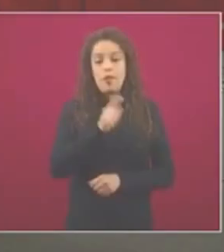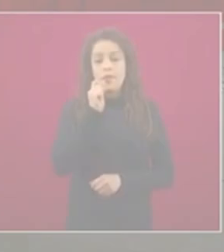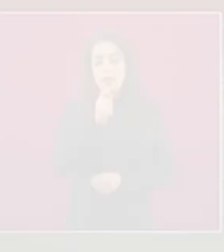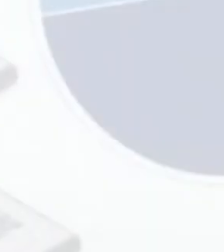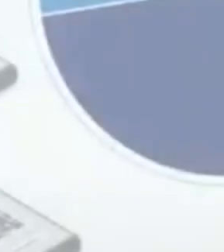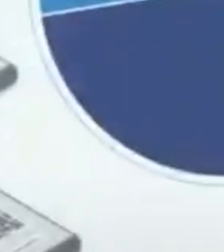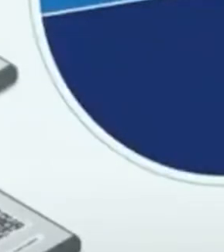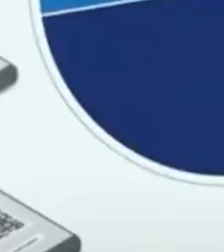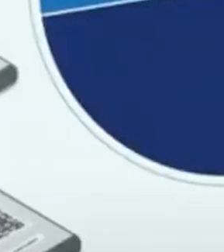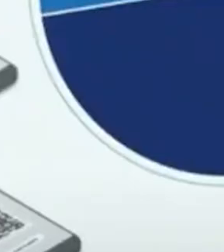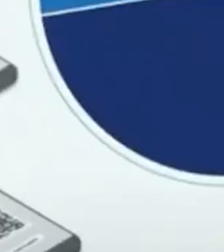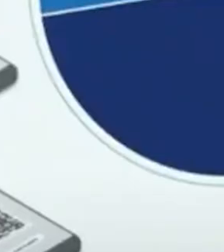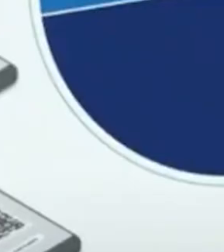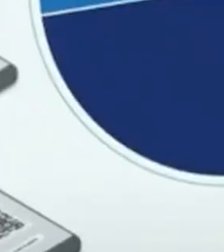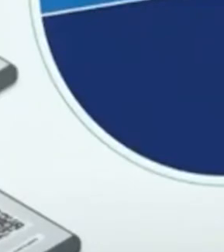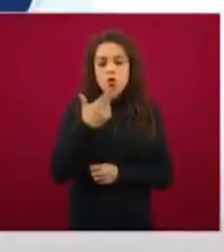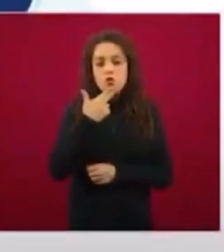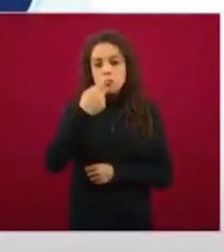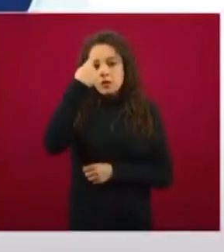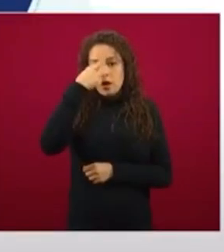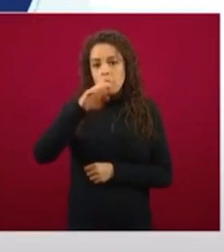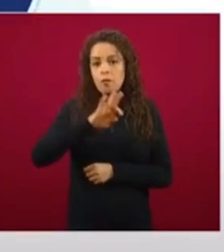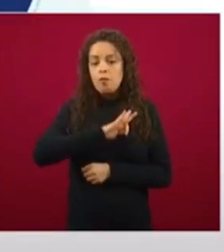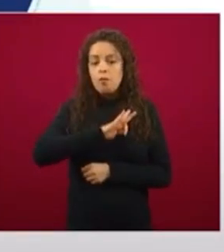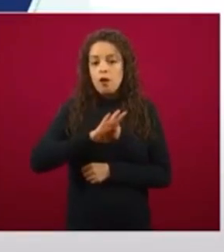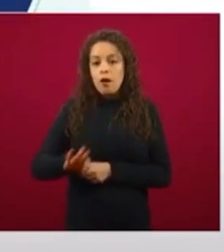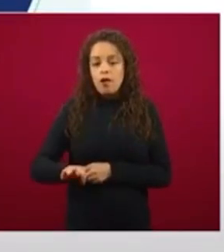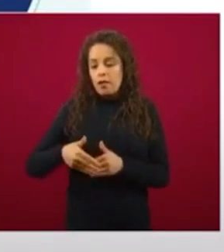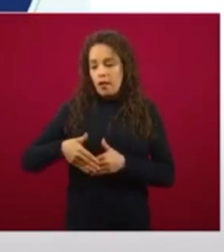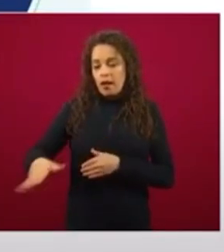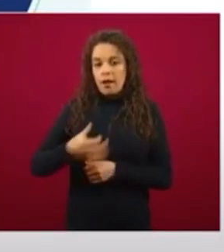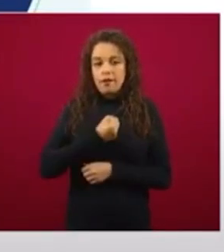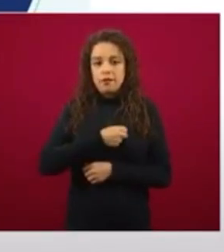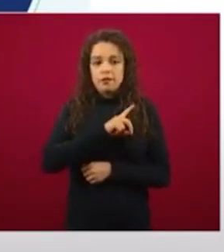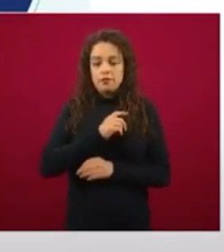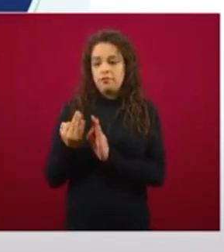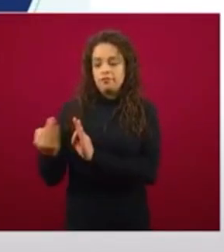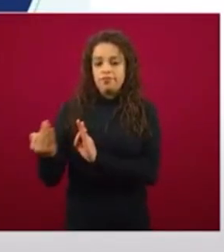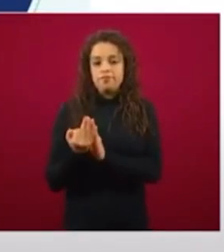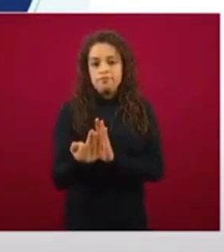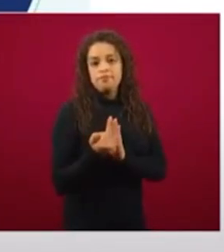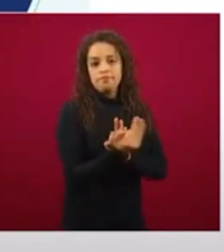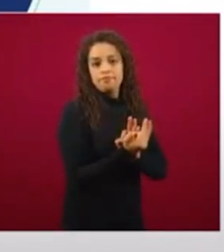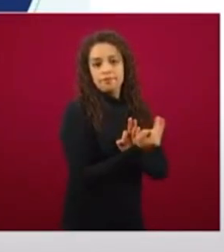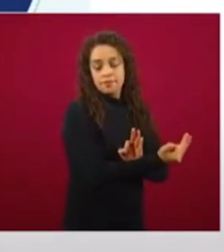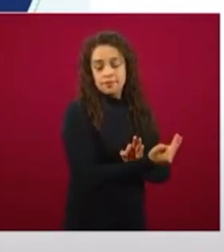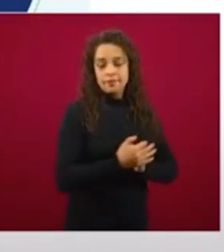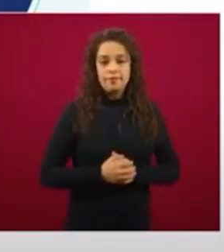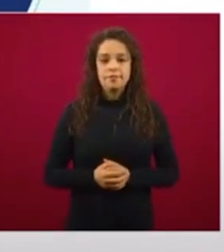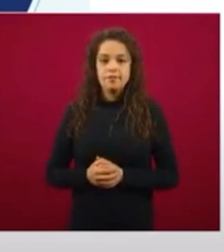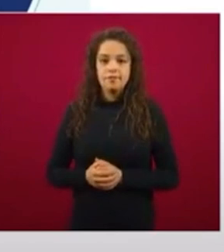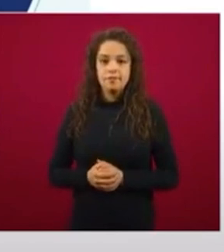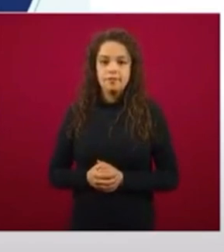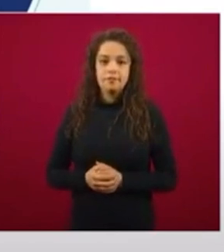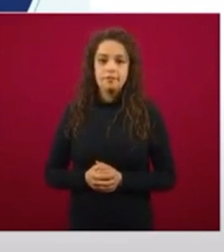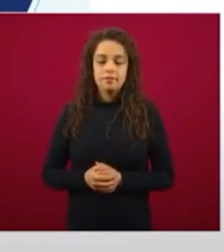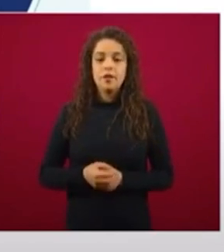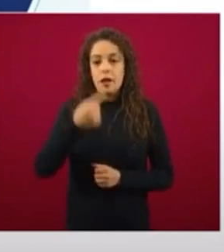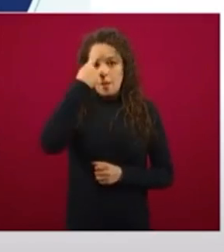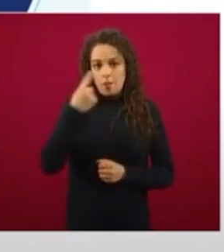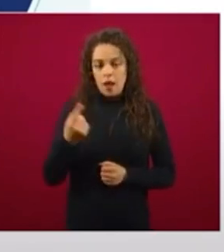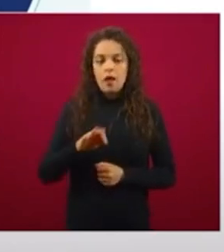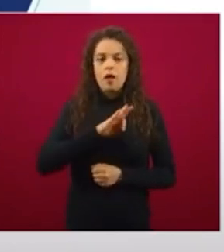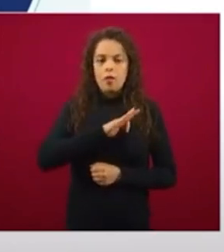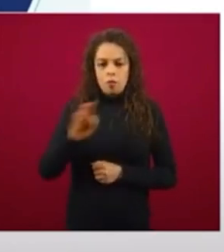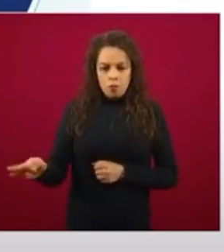costos, es muy importante que la gente pueda de cierta manera mantener esa actividad económica, minimizando los